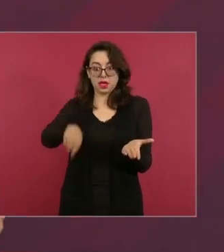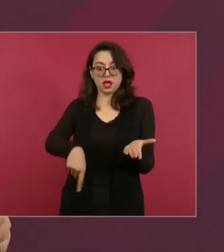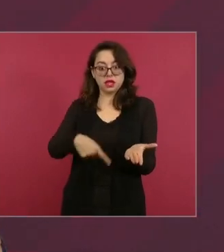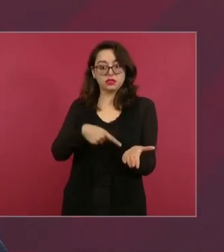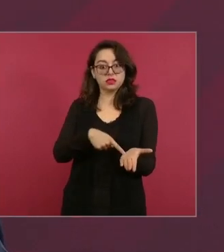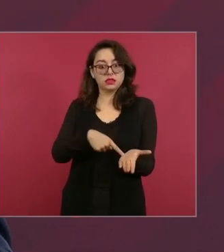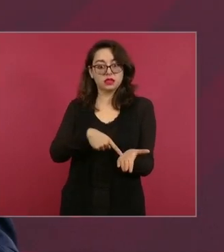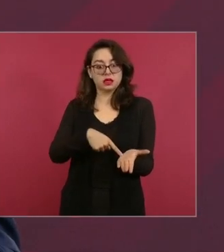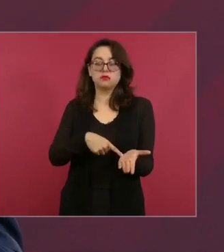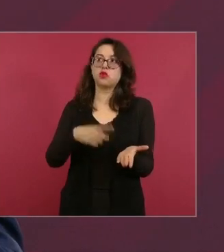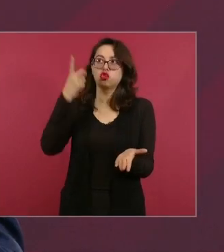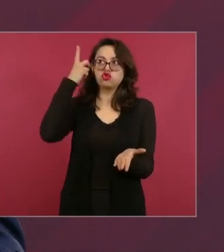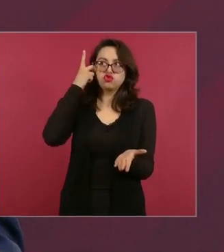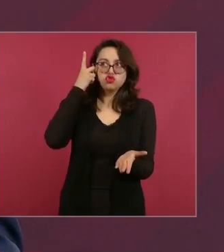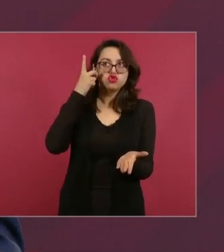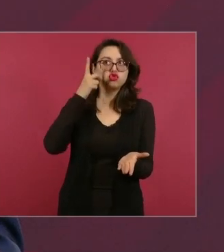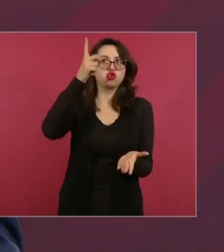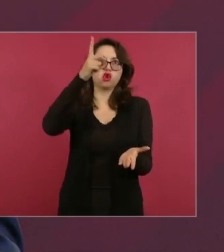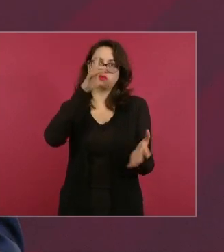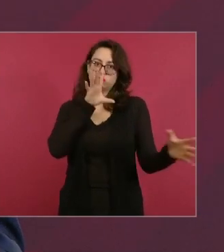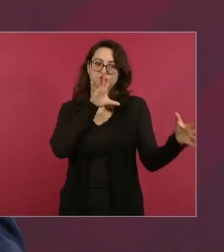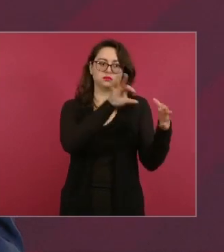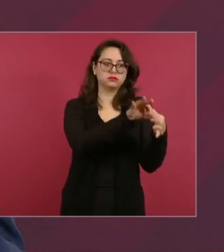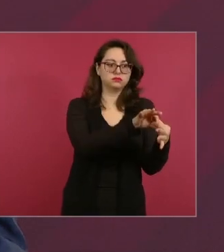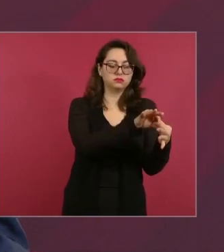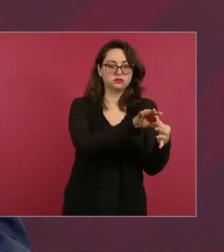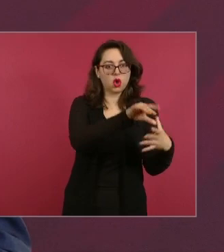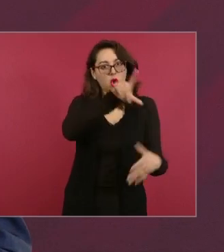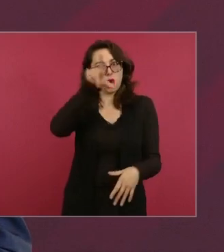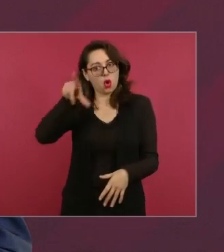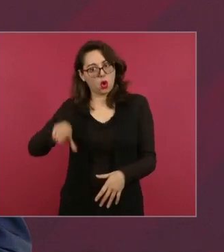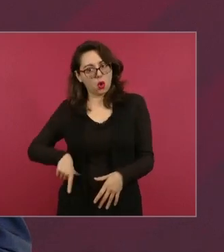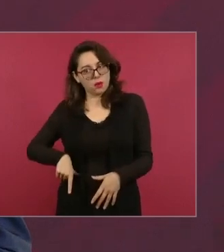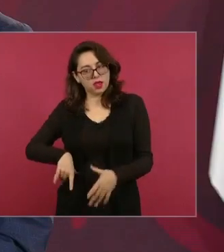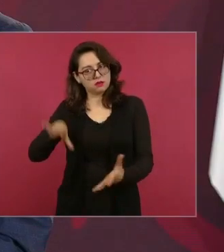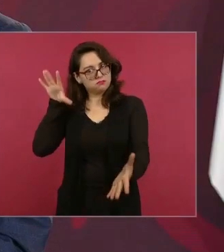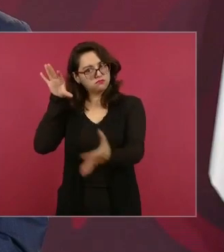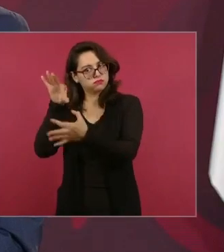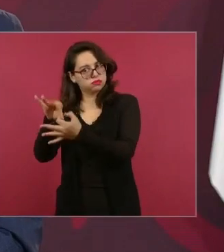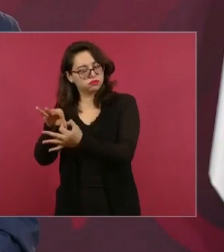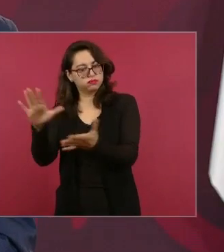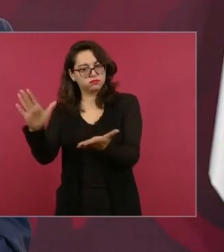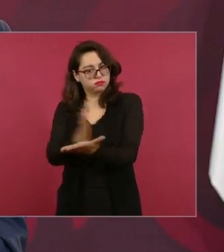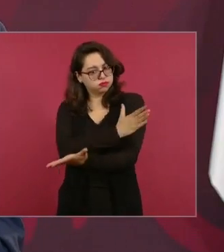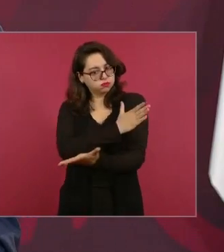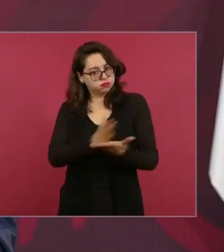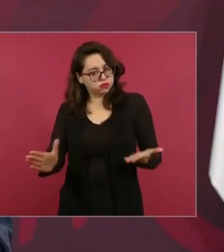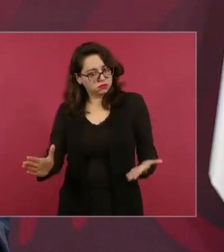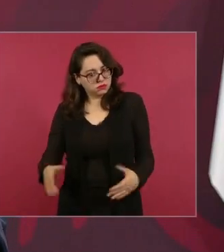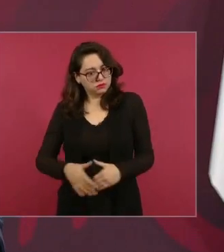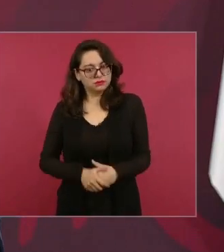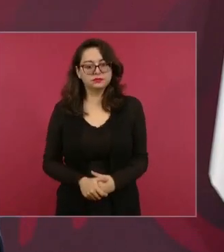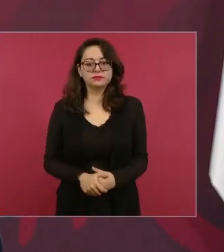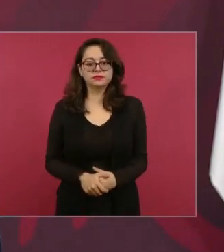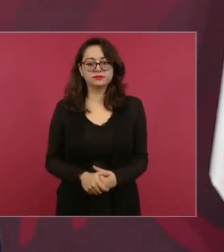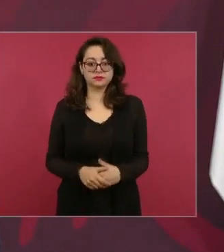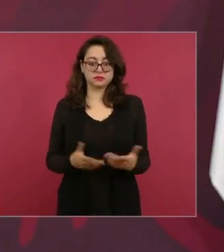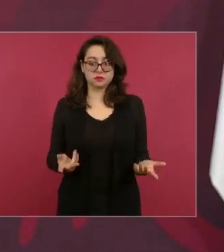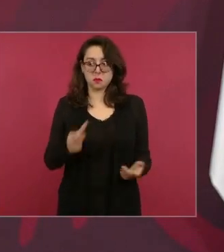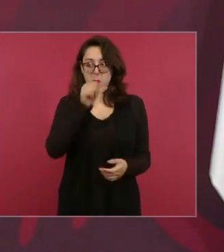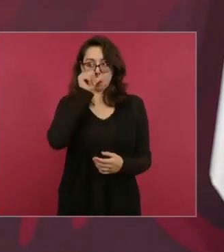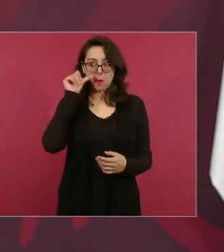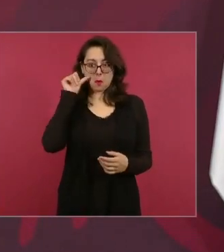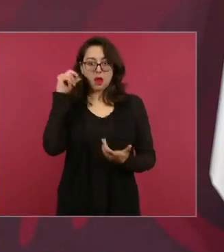de que a Dios lo que es de Dios y al César lo que es del César, la reforma de Juárez